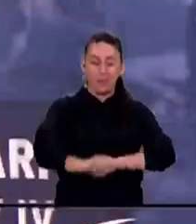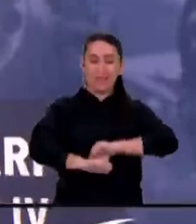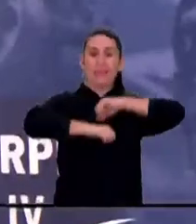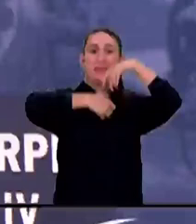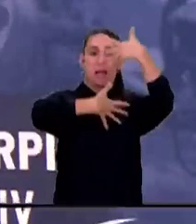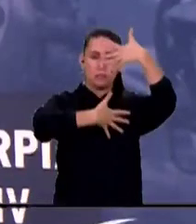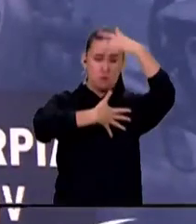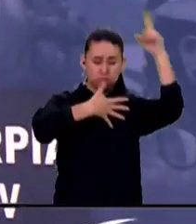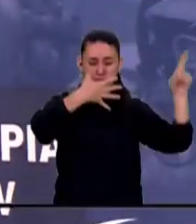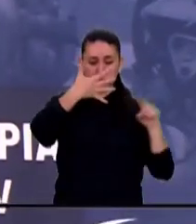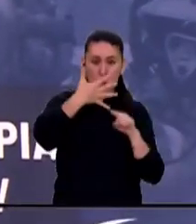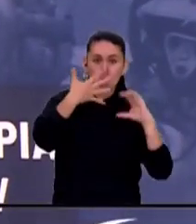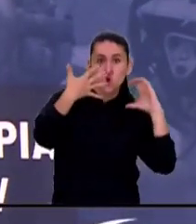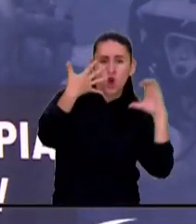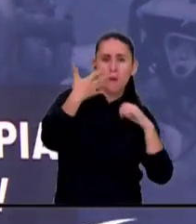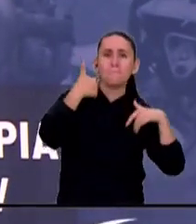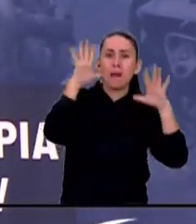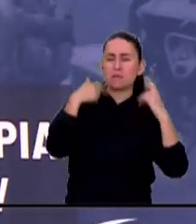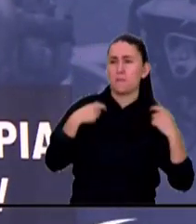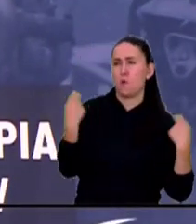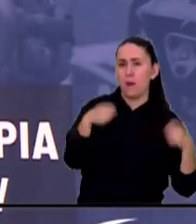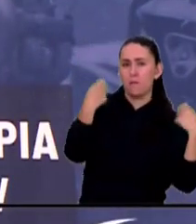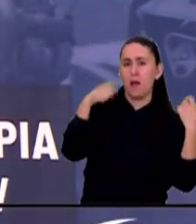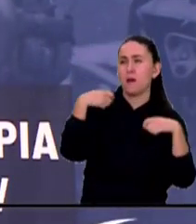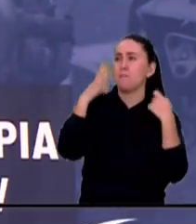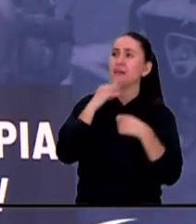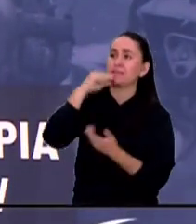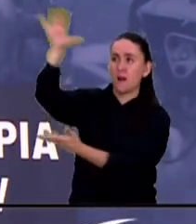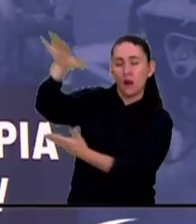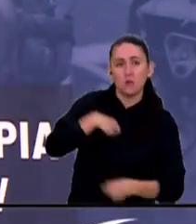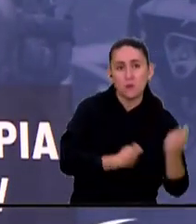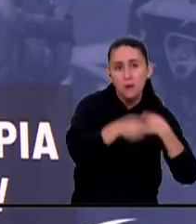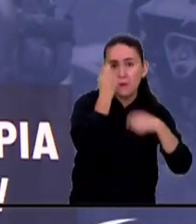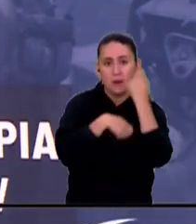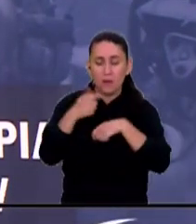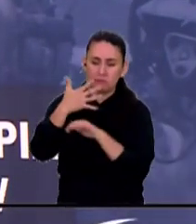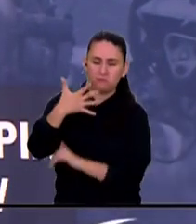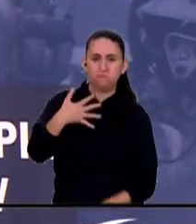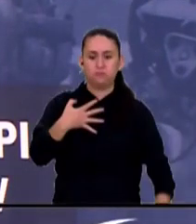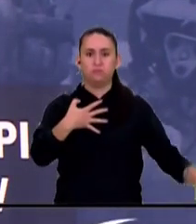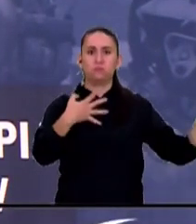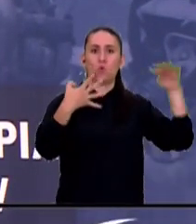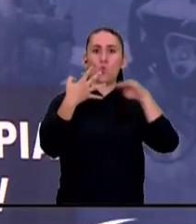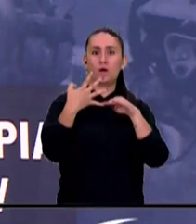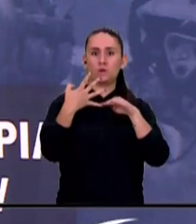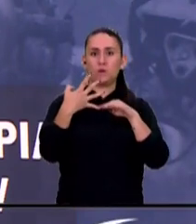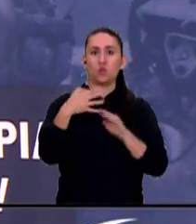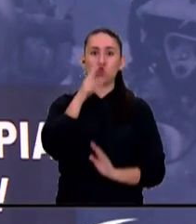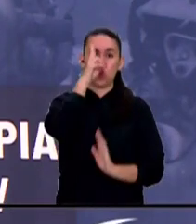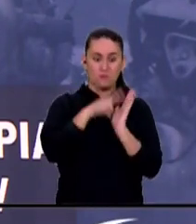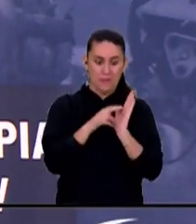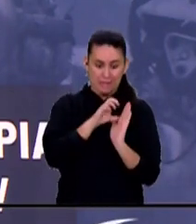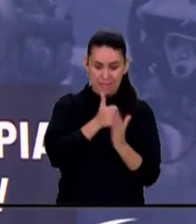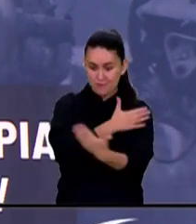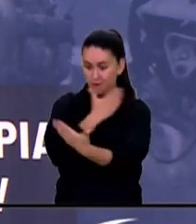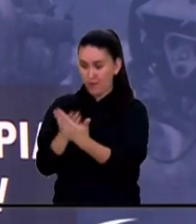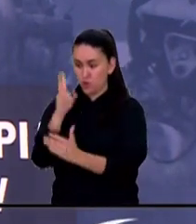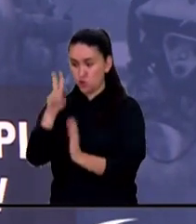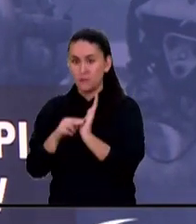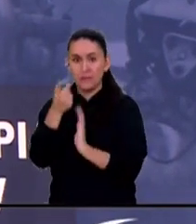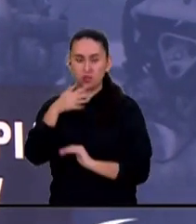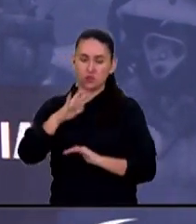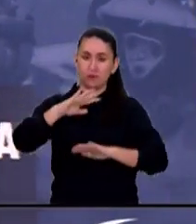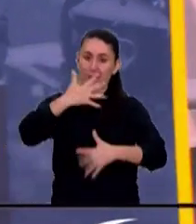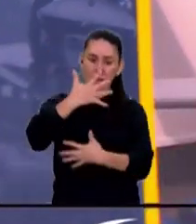importador de armas procedentes de Israel, cambiando su puesto al número 4 entre 2010 y 2018. Colombia